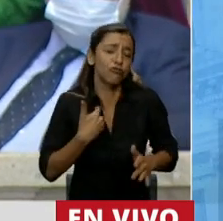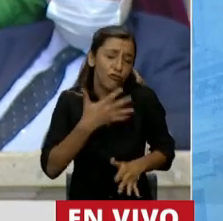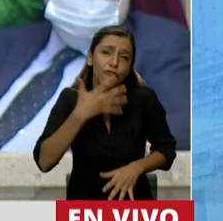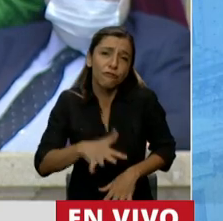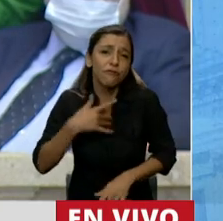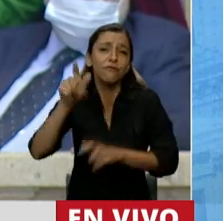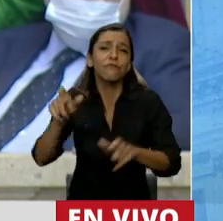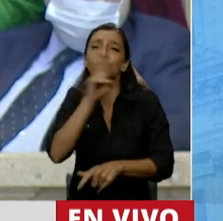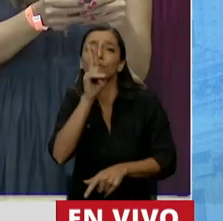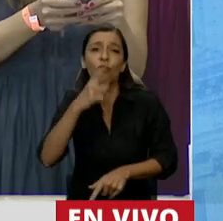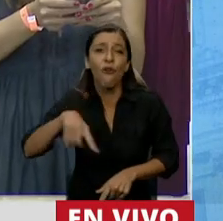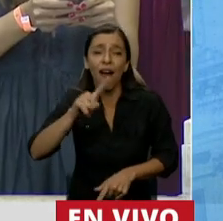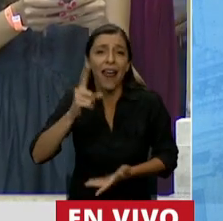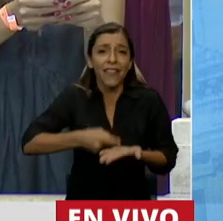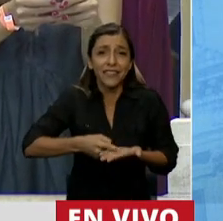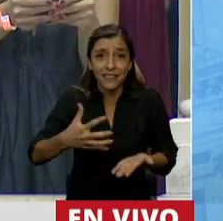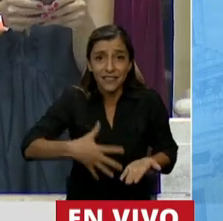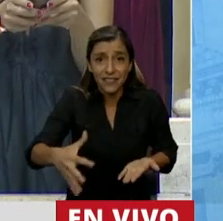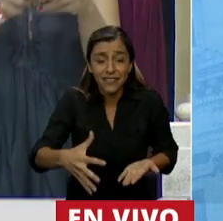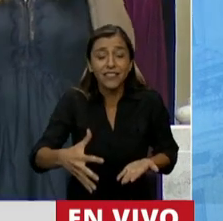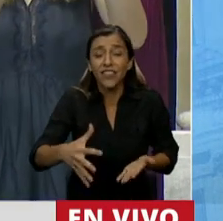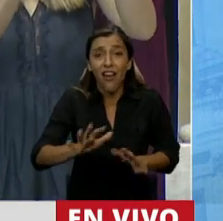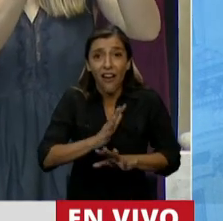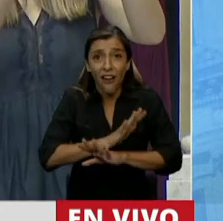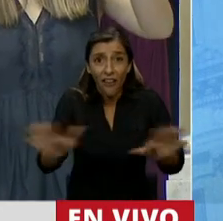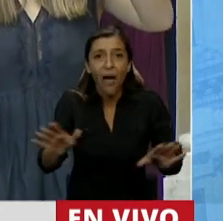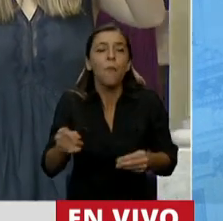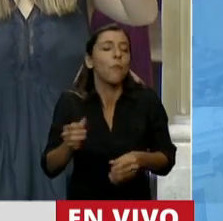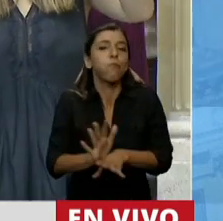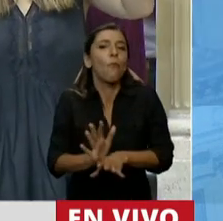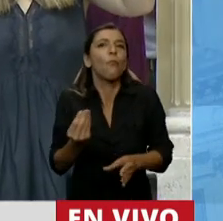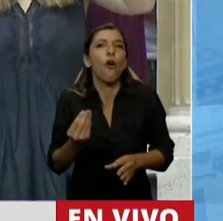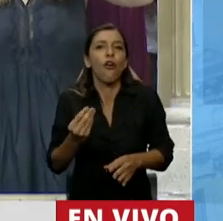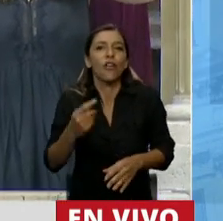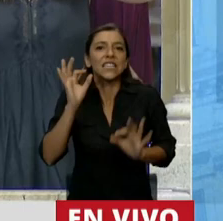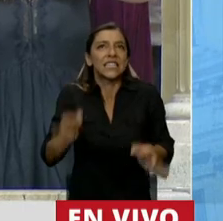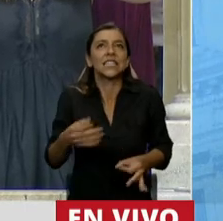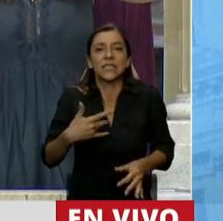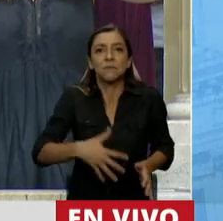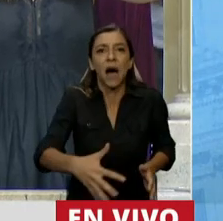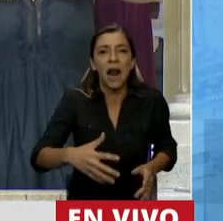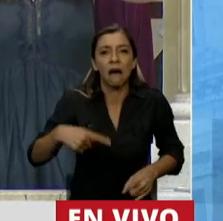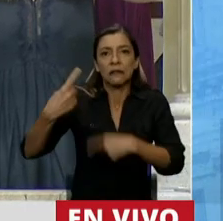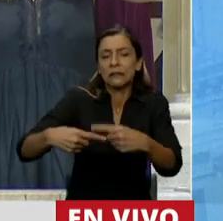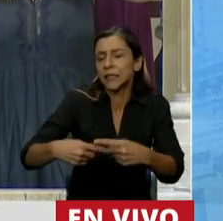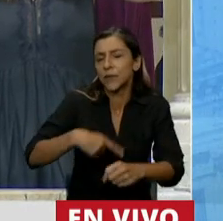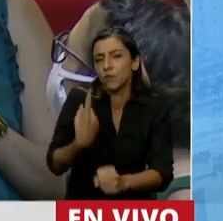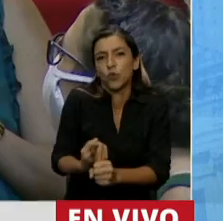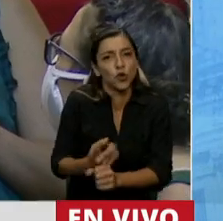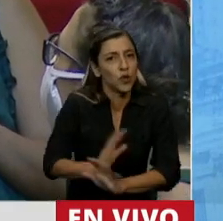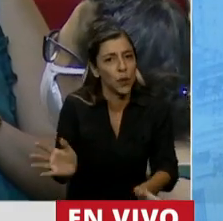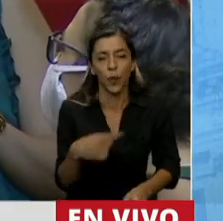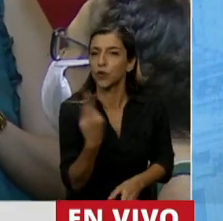decisión porque el embarazo se les hace insostenible. No queremos que sigan muriendo más mujeres, pero legalizar el